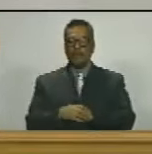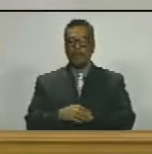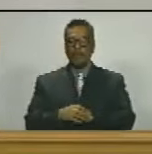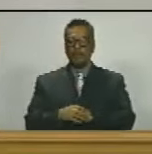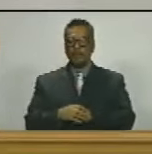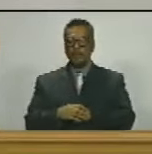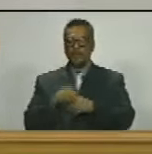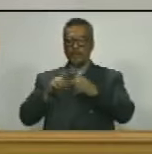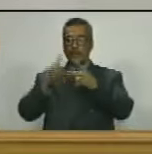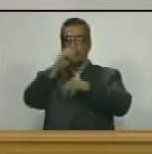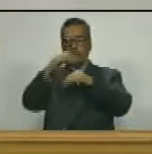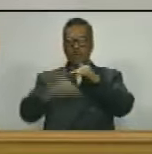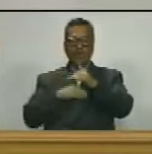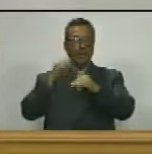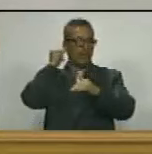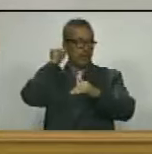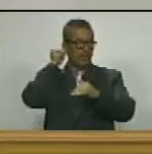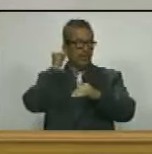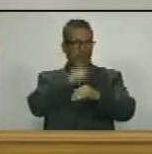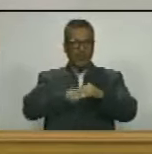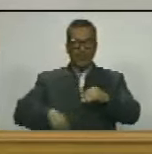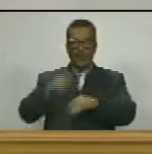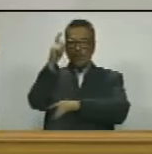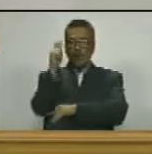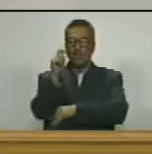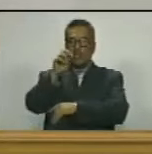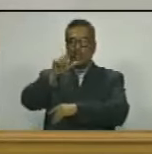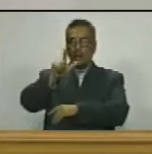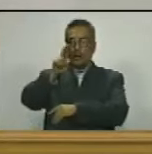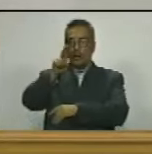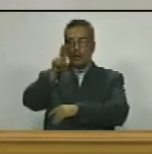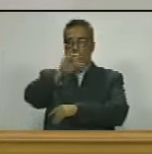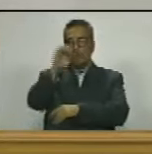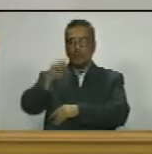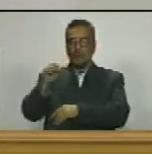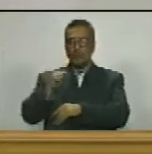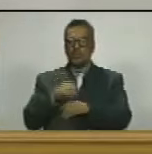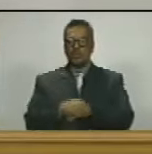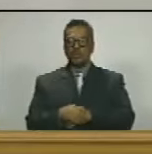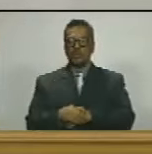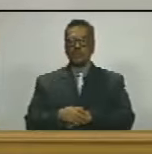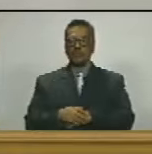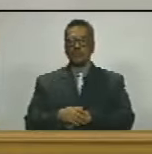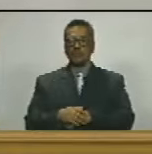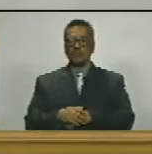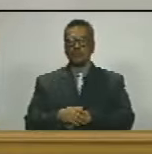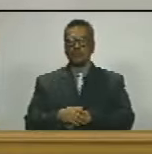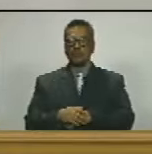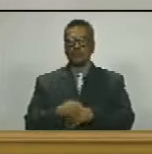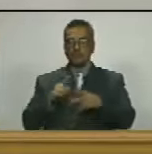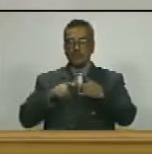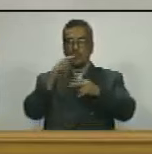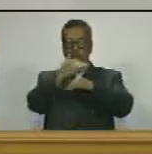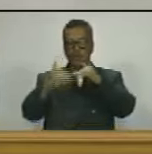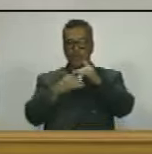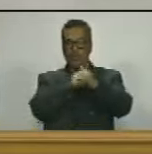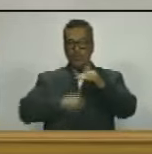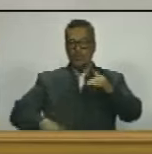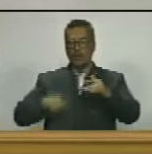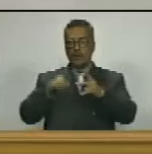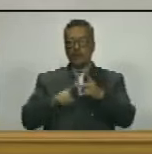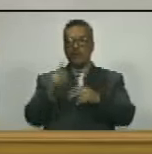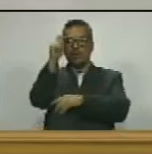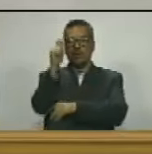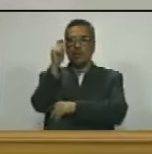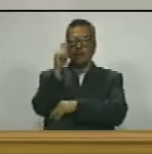primera vicepresidenta diputada luz chacón mendoza segunda vicepresidenta